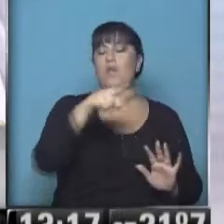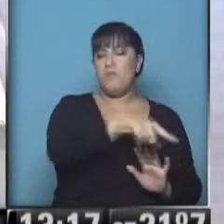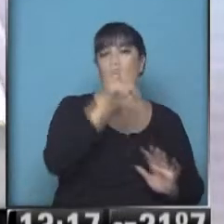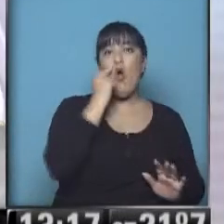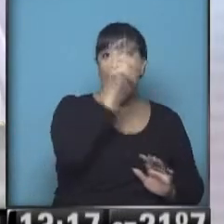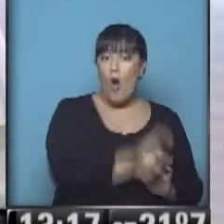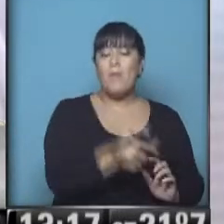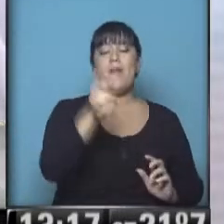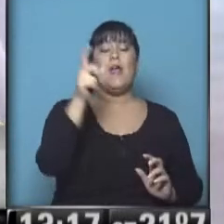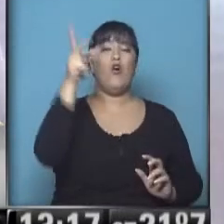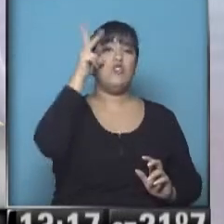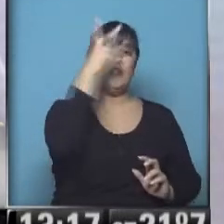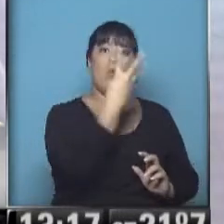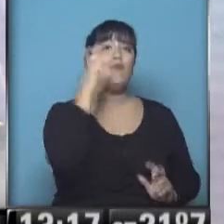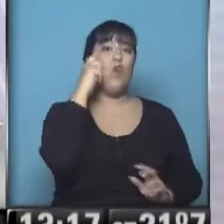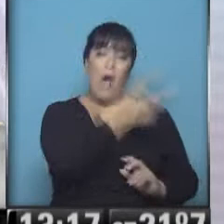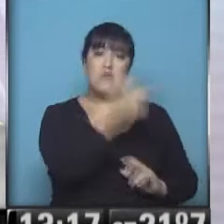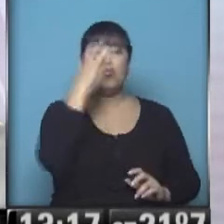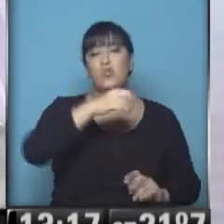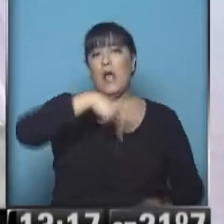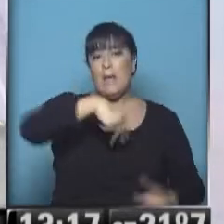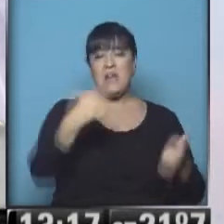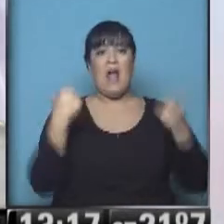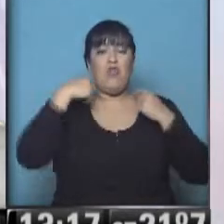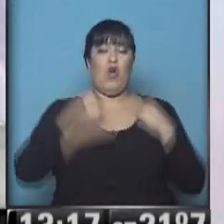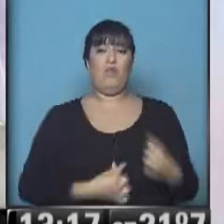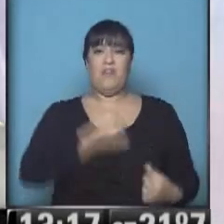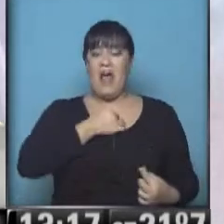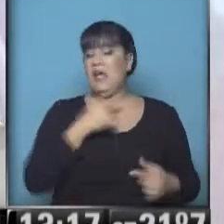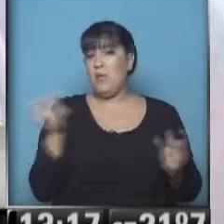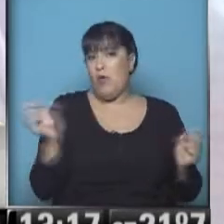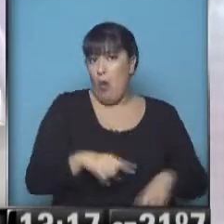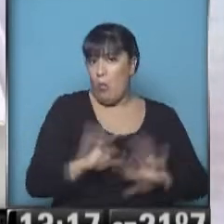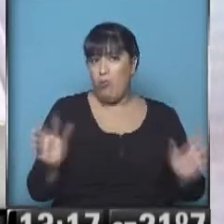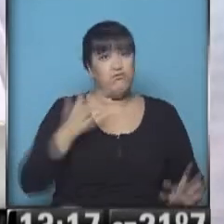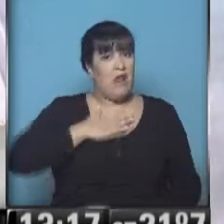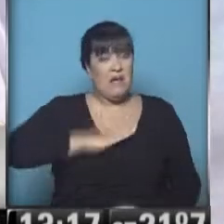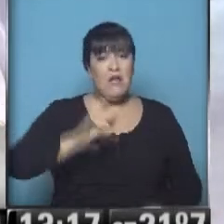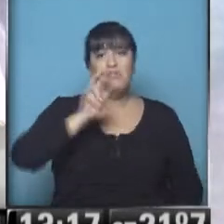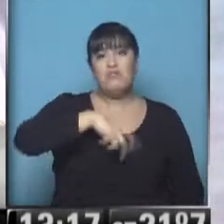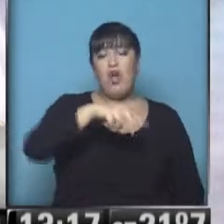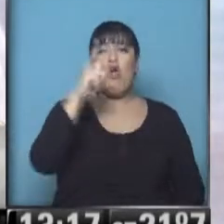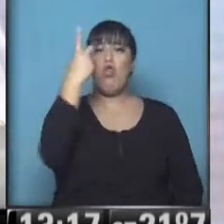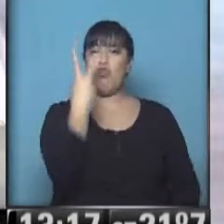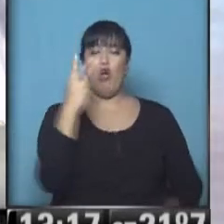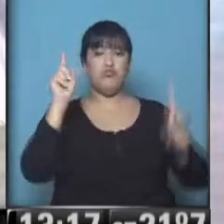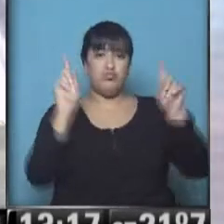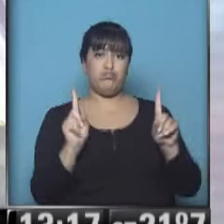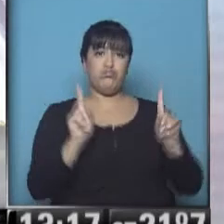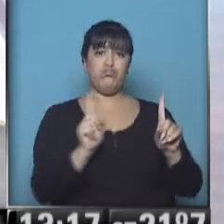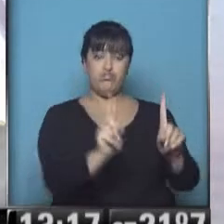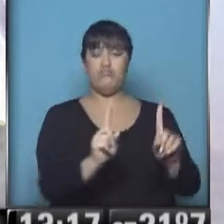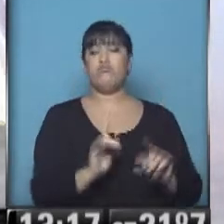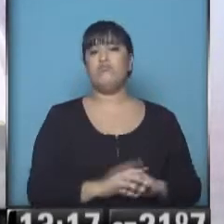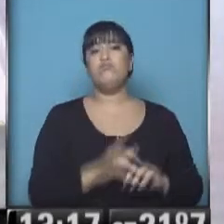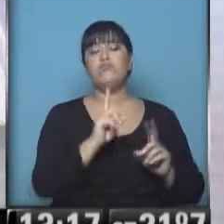que viene caminando con su traje tranquilo, un traje común, y dos hombres de custodia al lado bastante pegados.